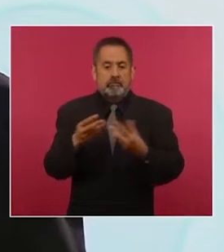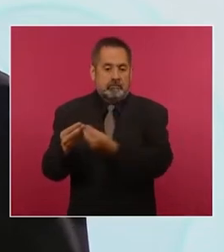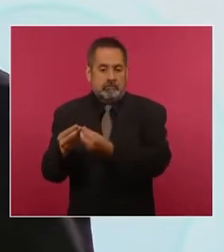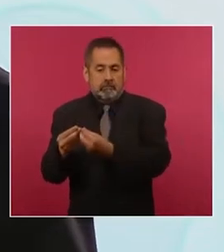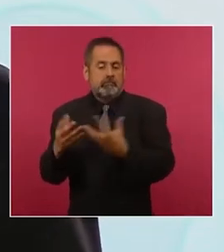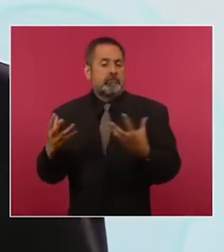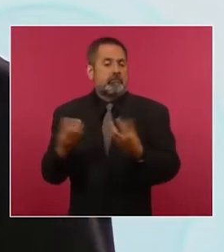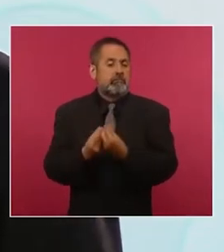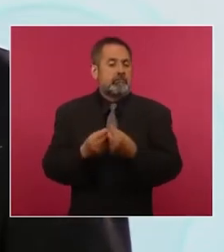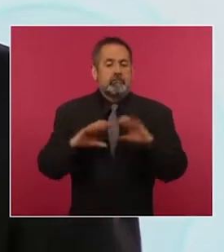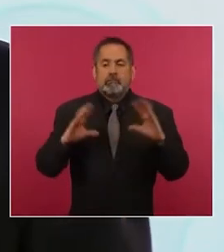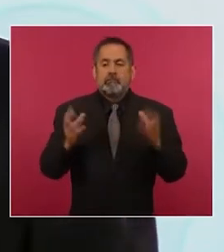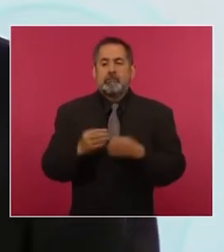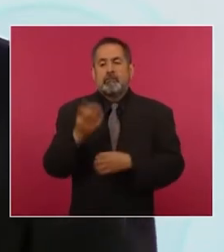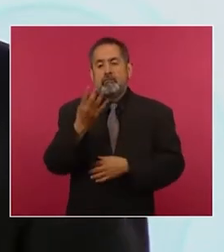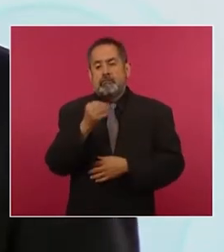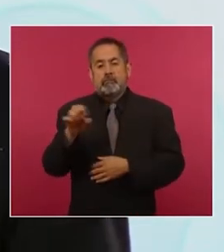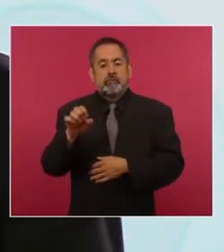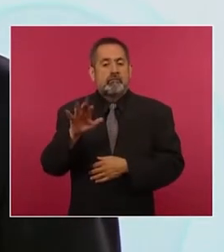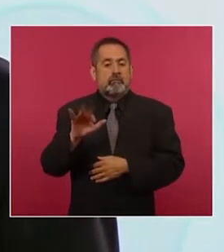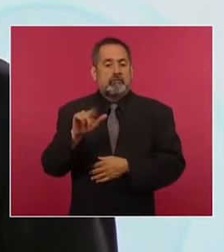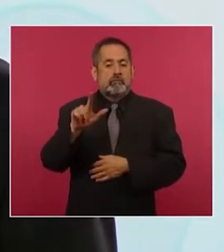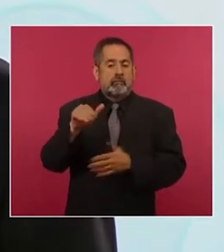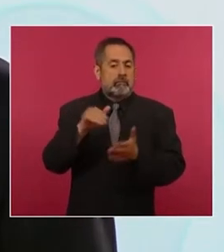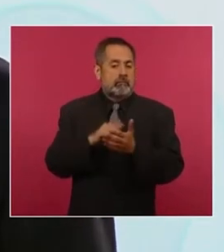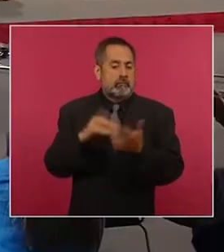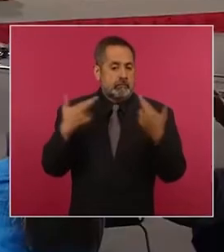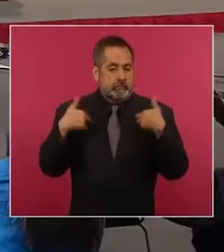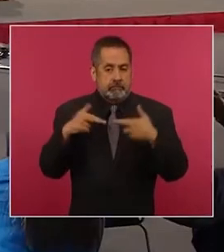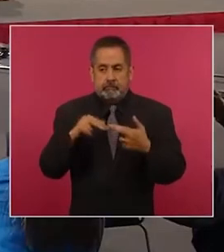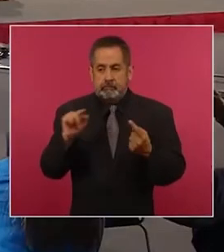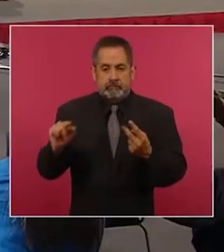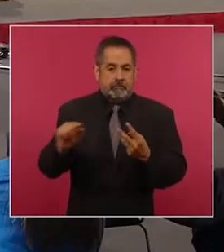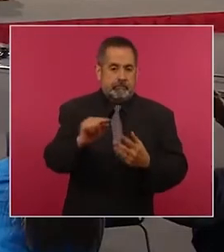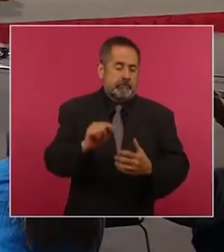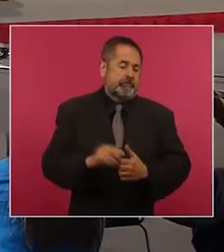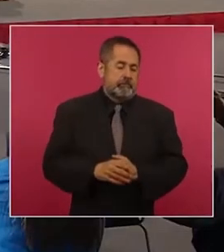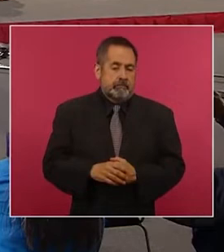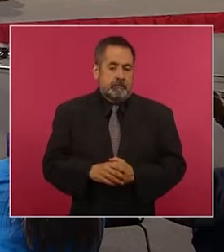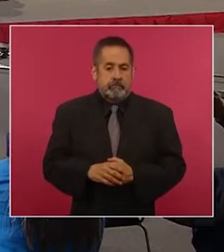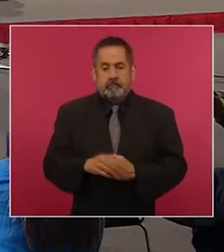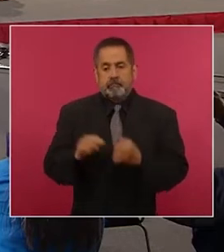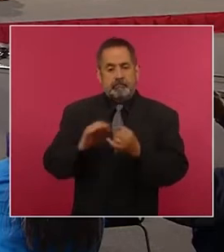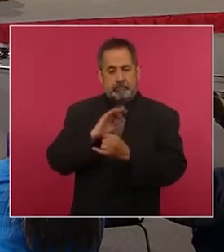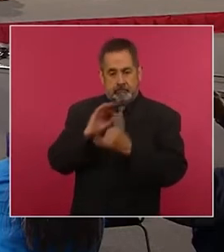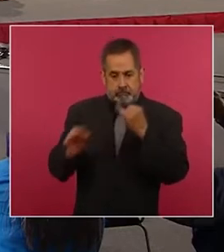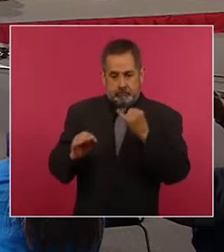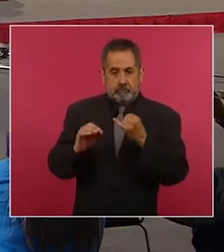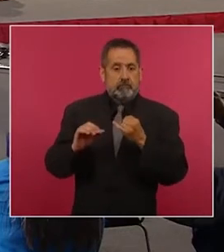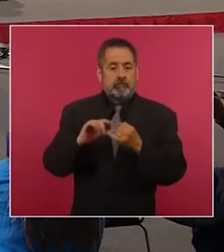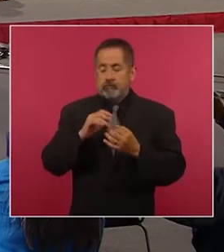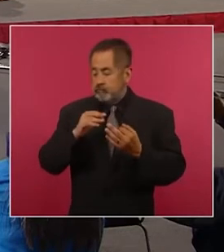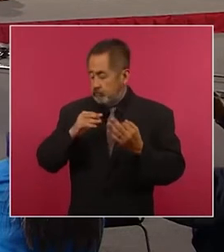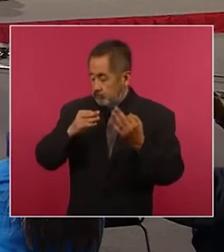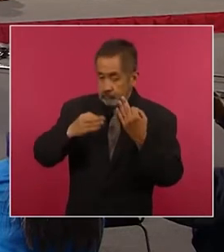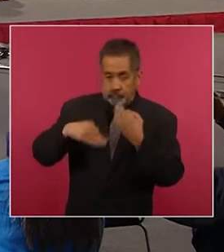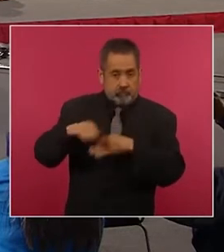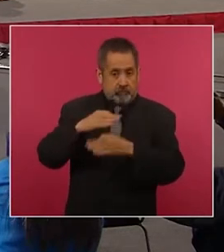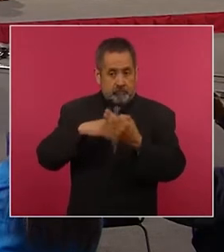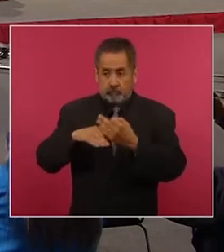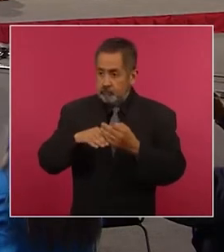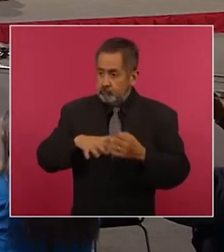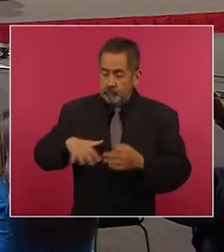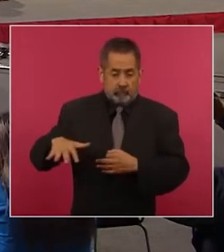957 mil beneficiarios. Y finalmente, para todos, para toda la